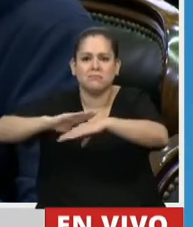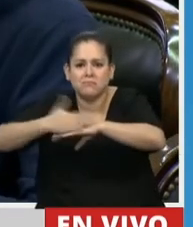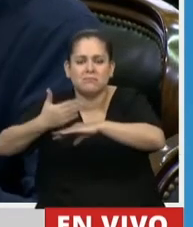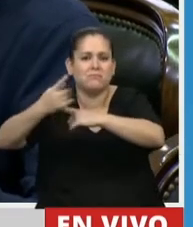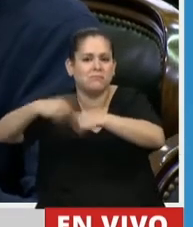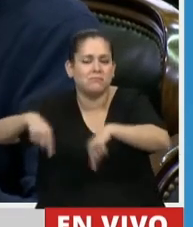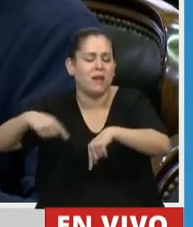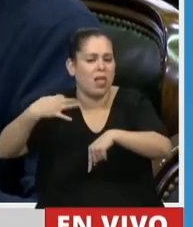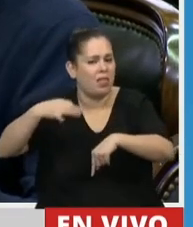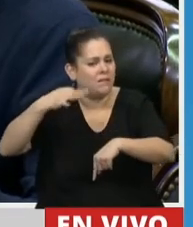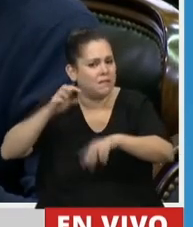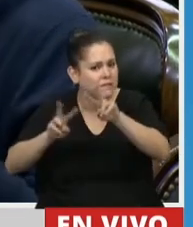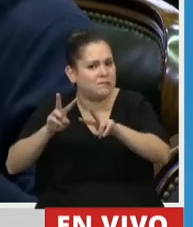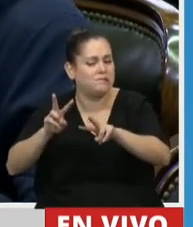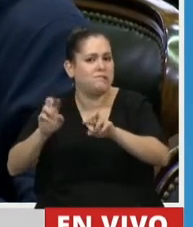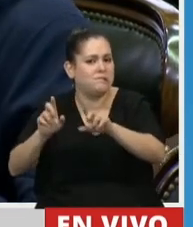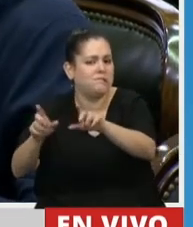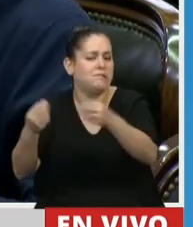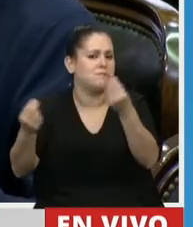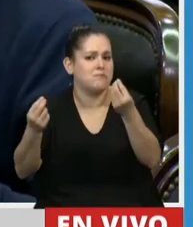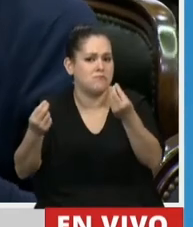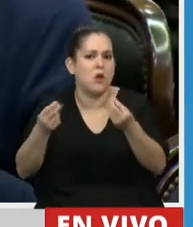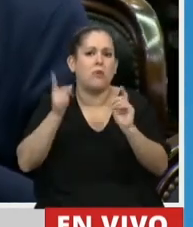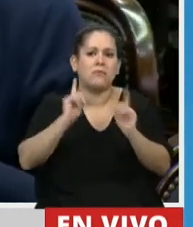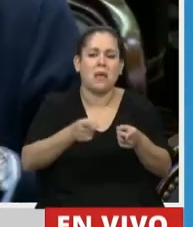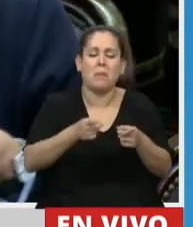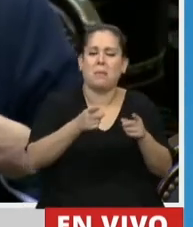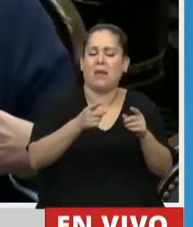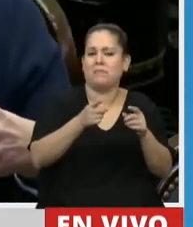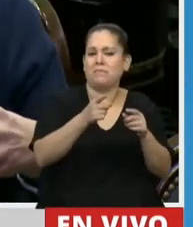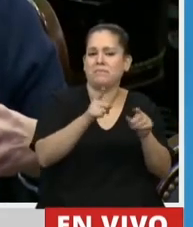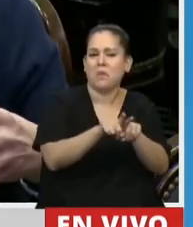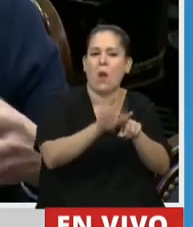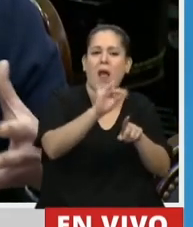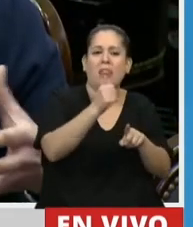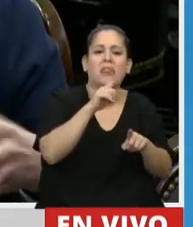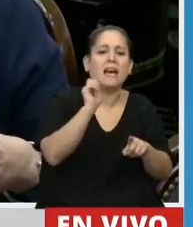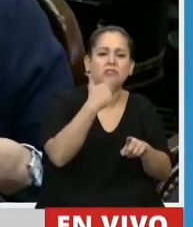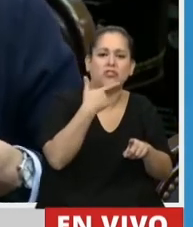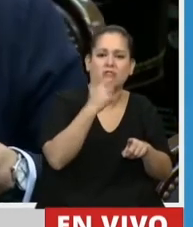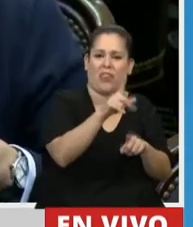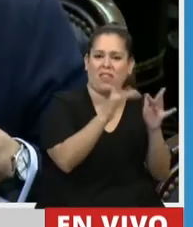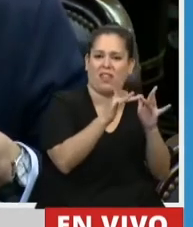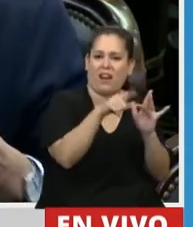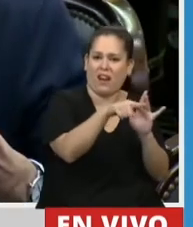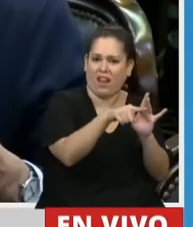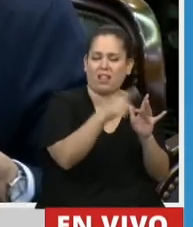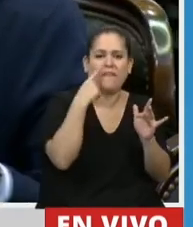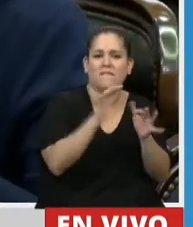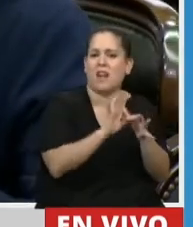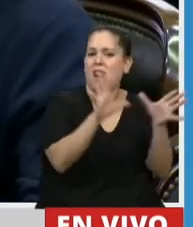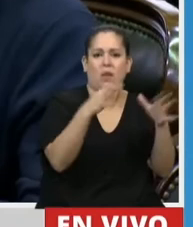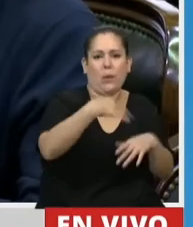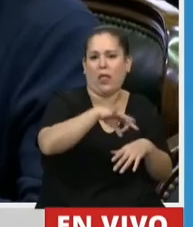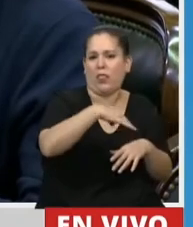conectividad, liberación de datos, pero que esa discusión no puede ser